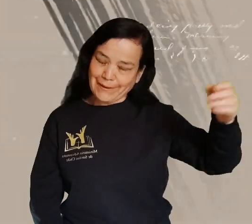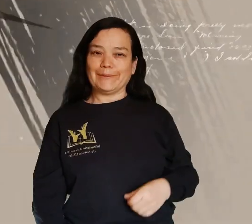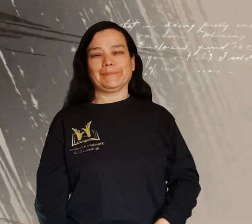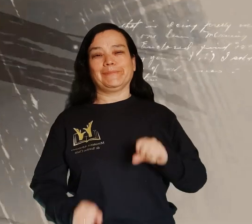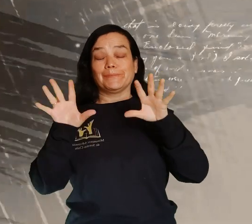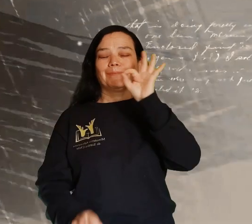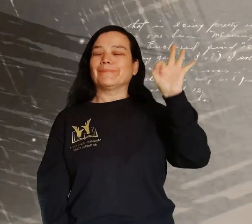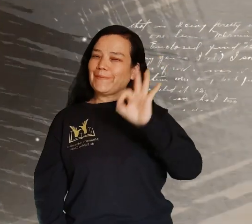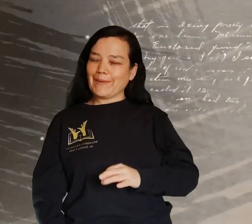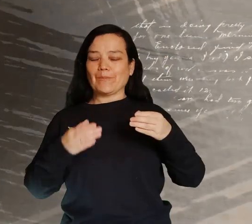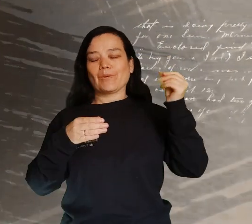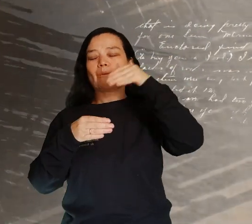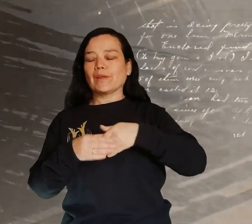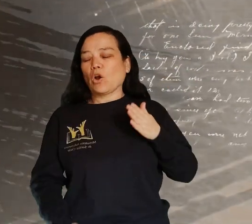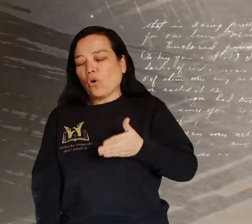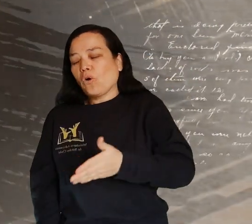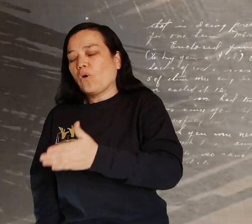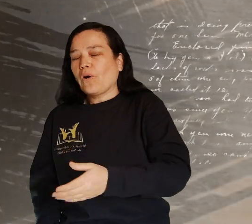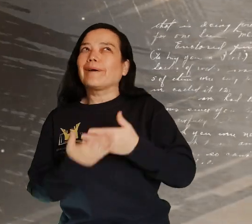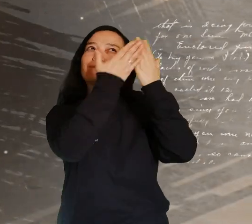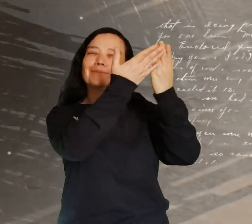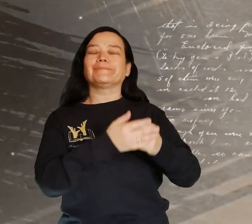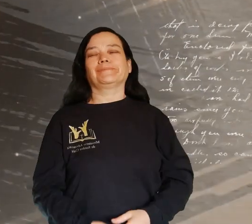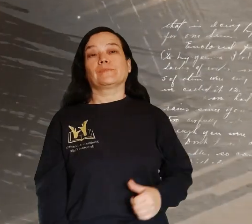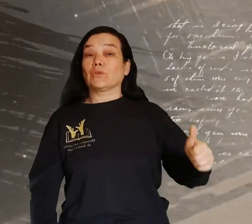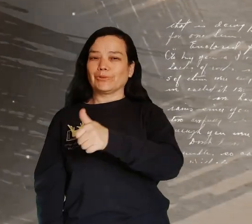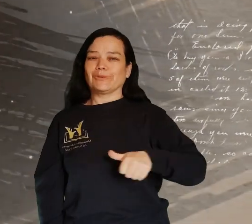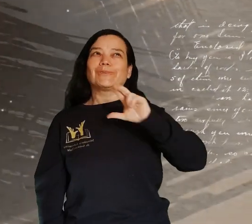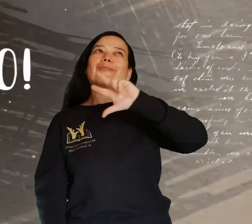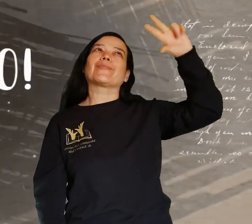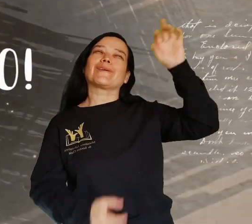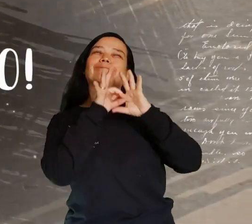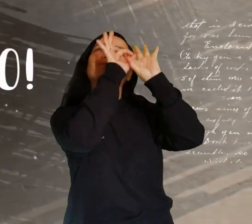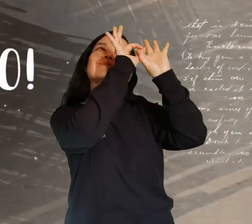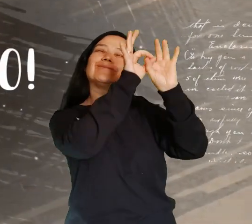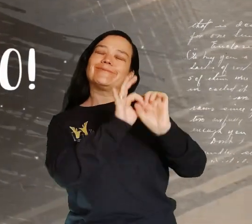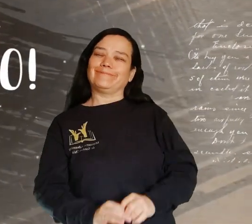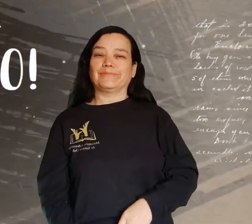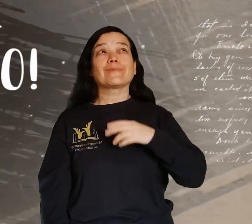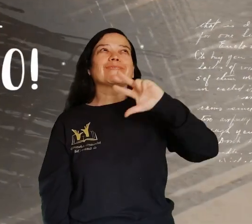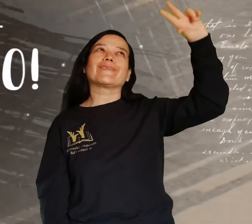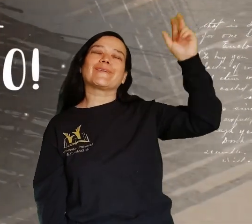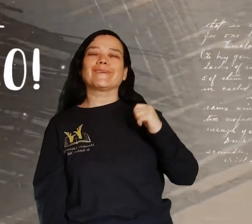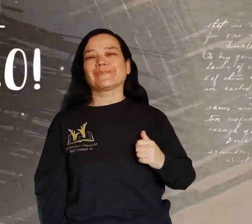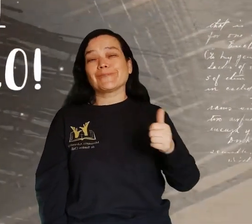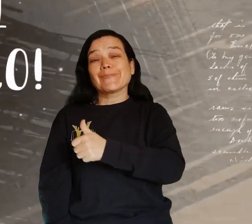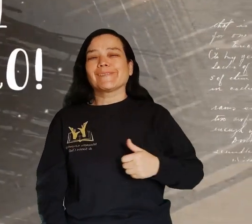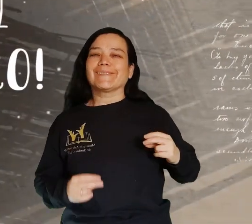¡Siempre pongamos nuestros deseos en último lugar y adiós en el primero!